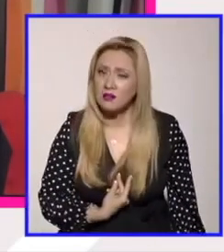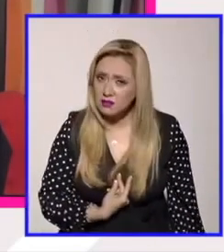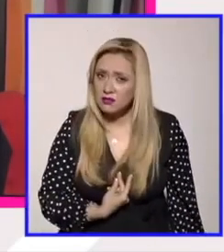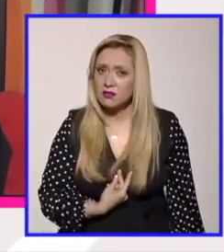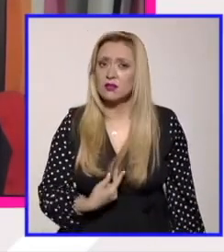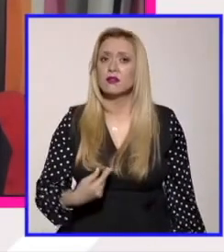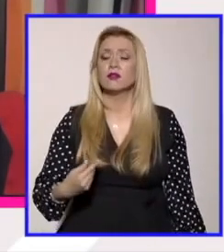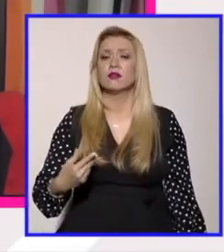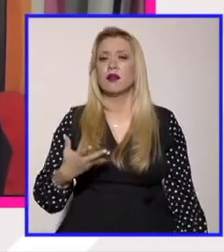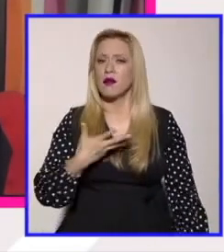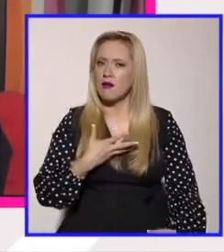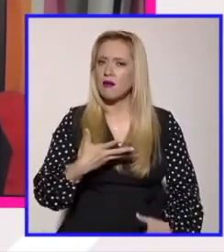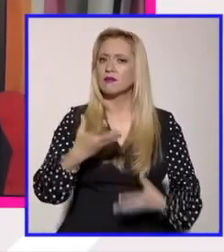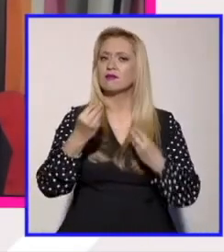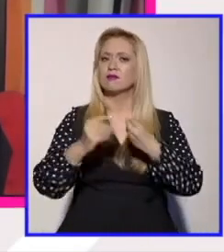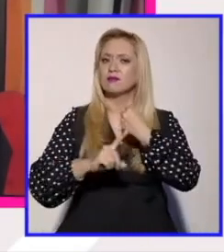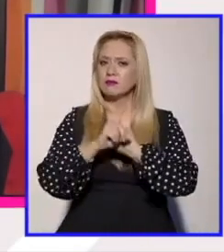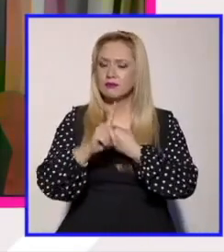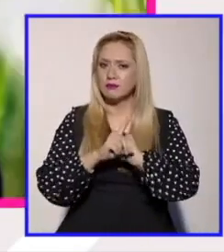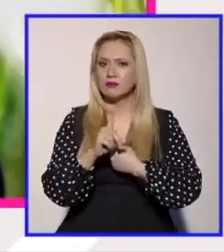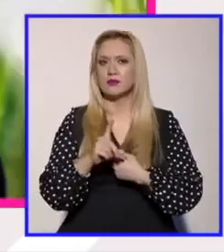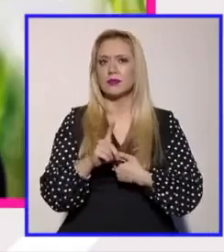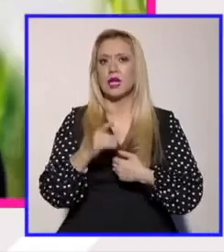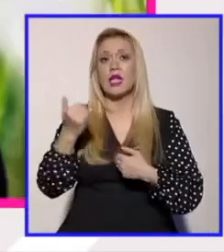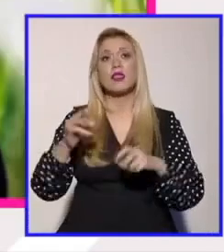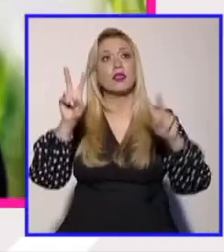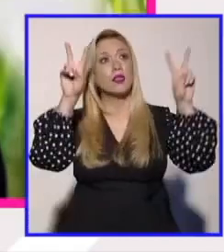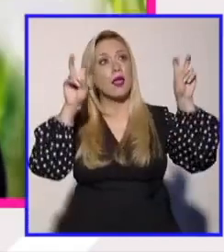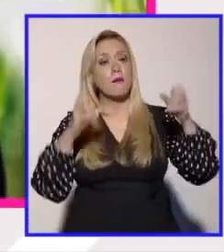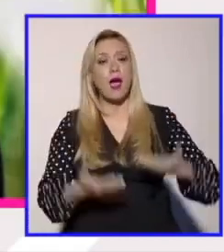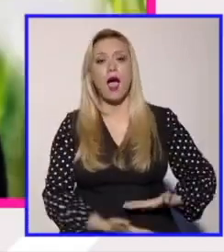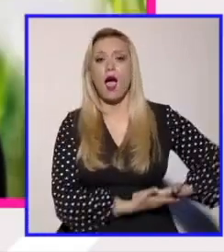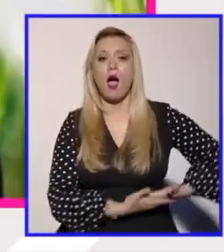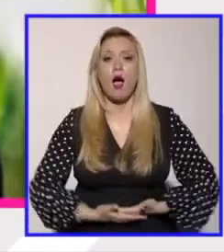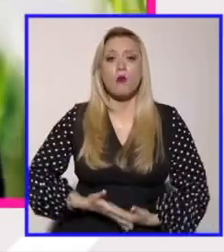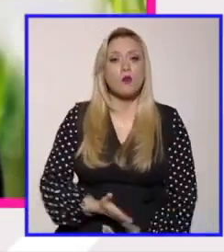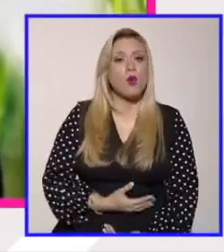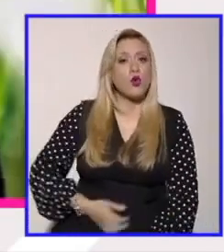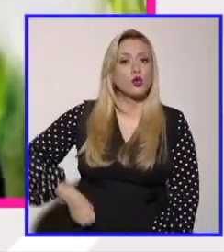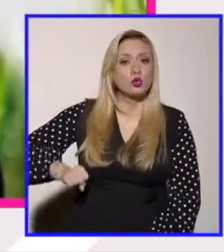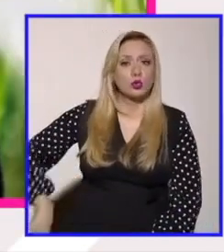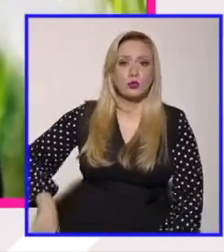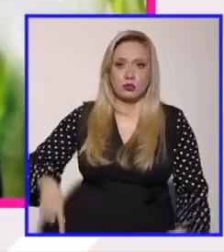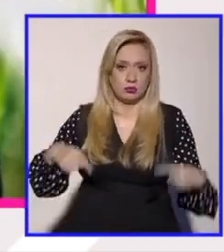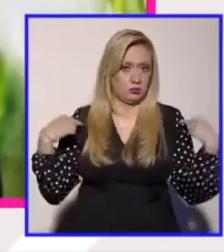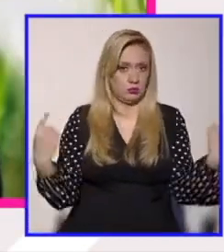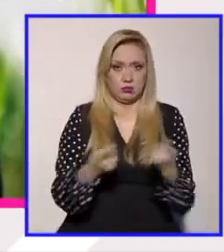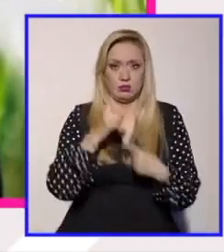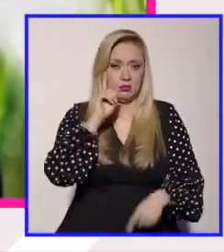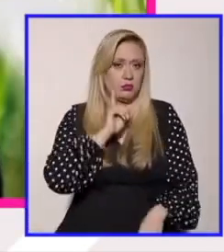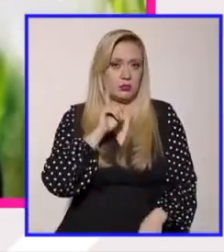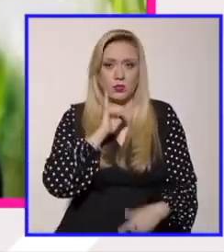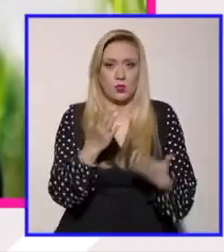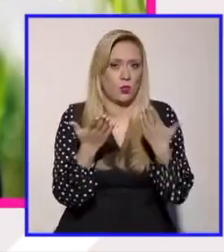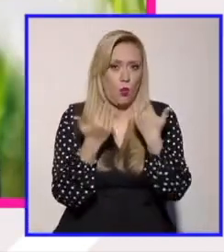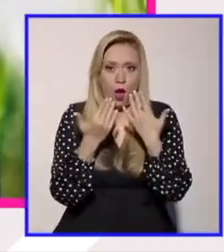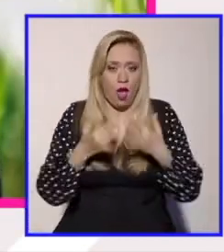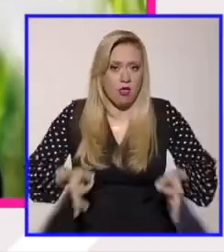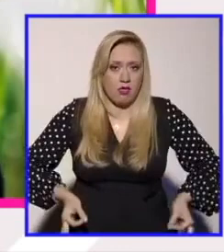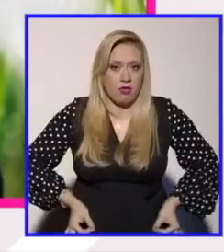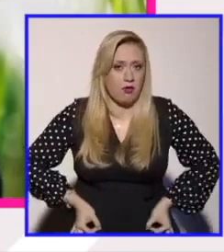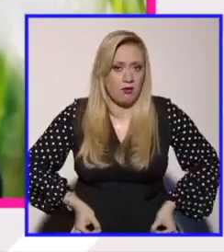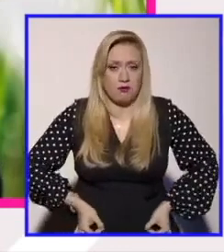con el tema concreto del aborto en efecto las mujeres trans de hecho no tenemos la vela del entierro la tienen